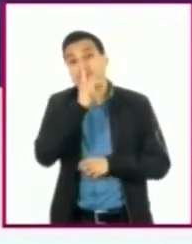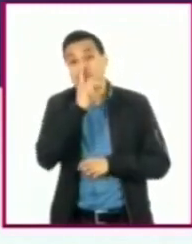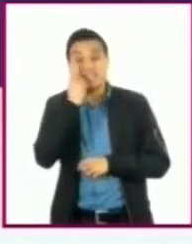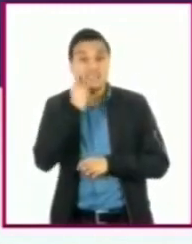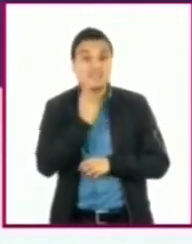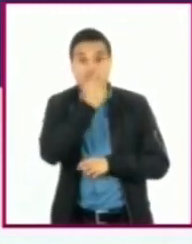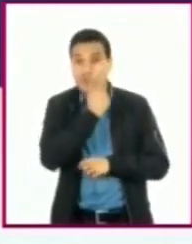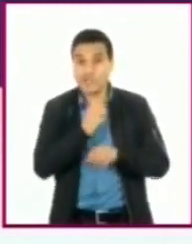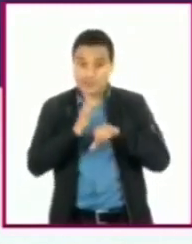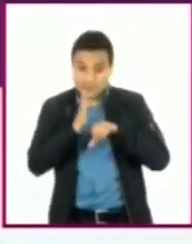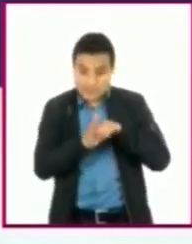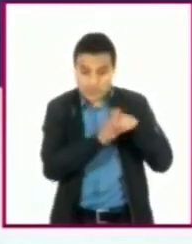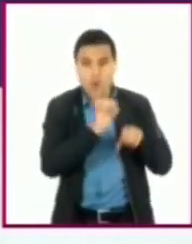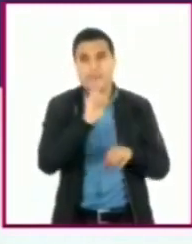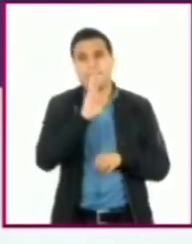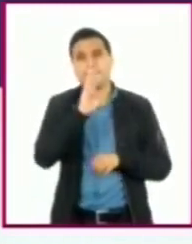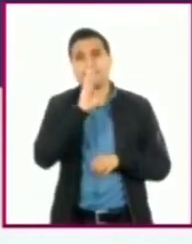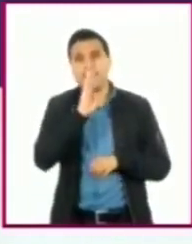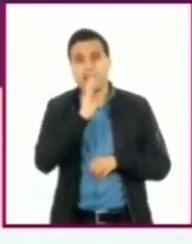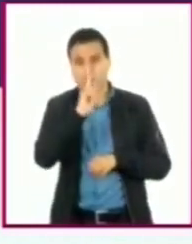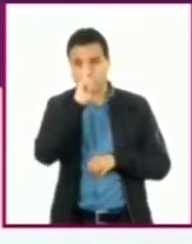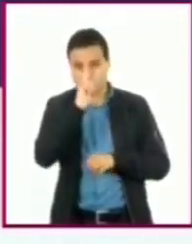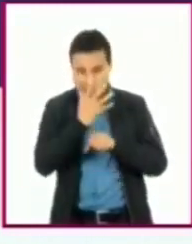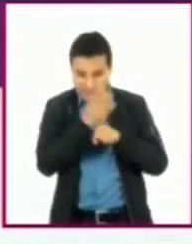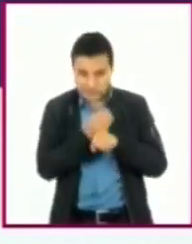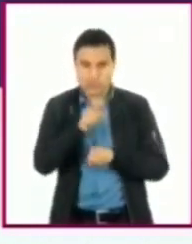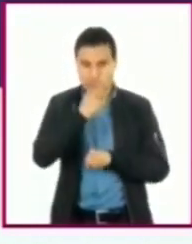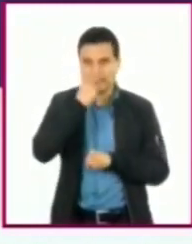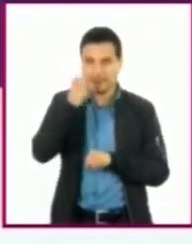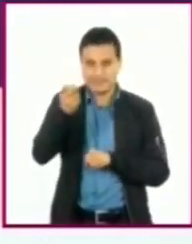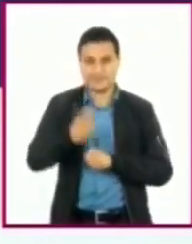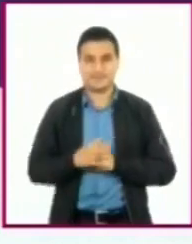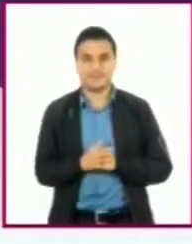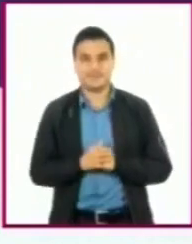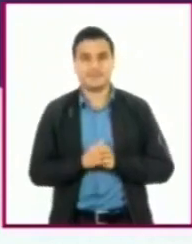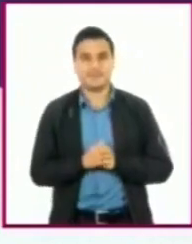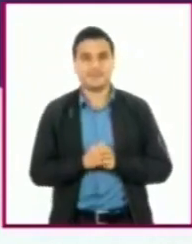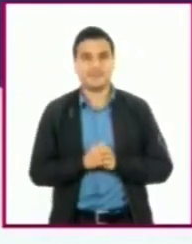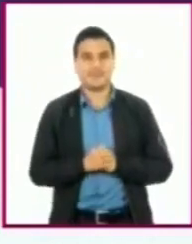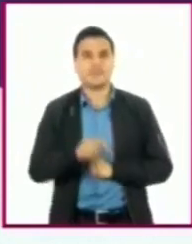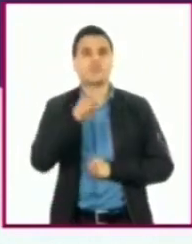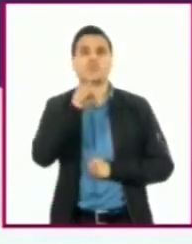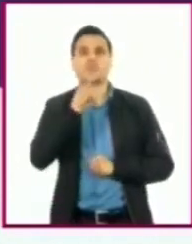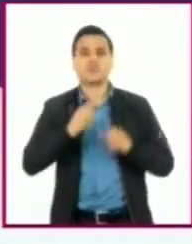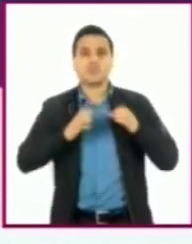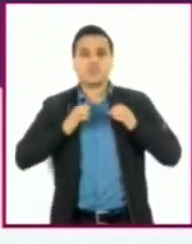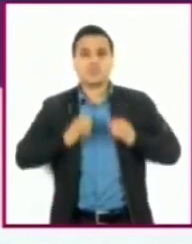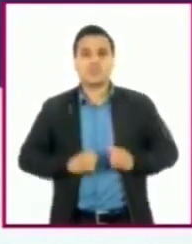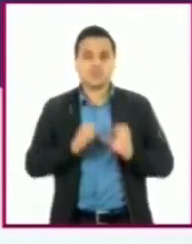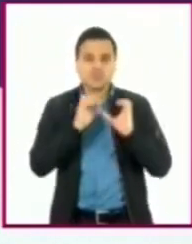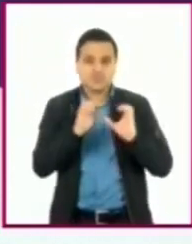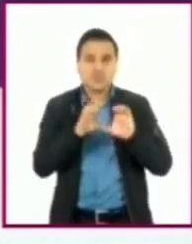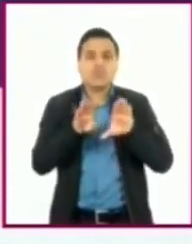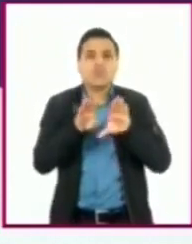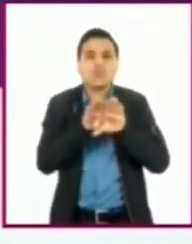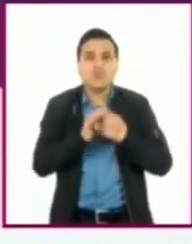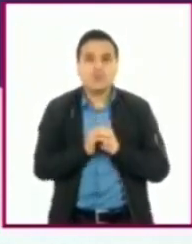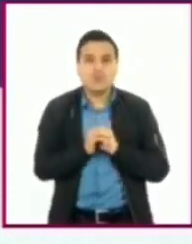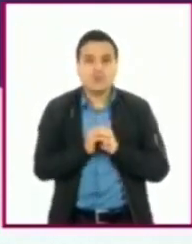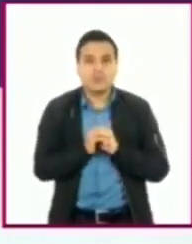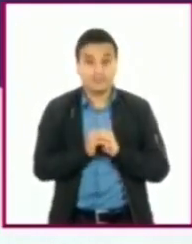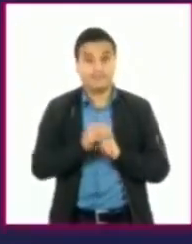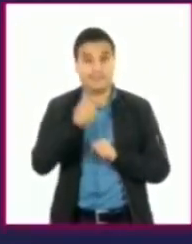enchufe de la luz. Tú cuéntales. Una de las formas de cuidar nuestro cuerpo es atender nuestro sistema inmunológico.